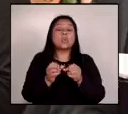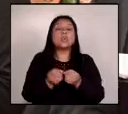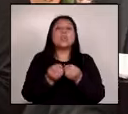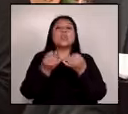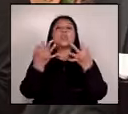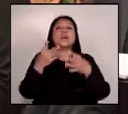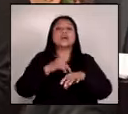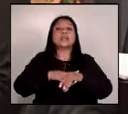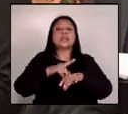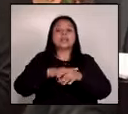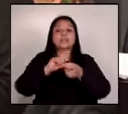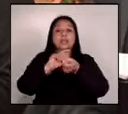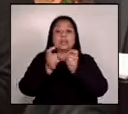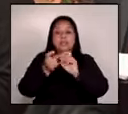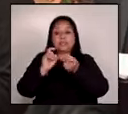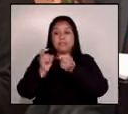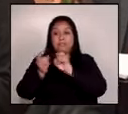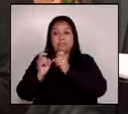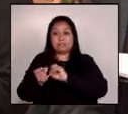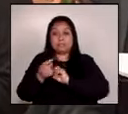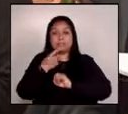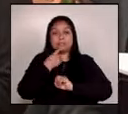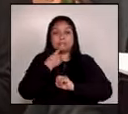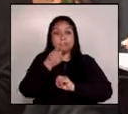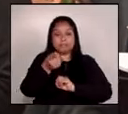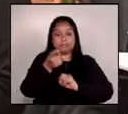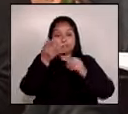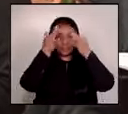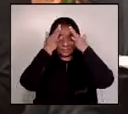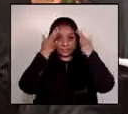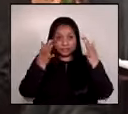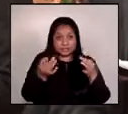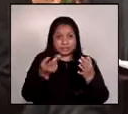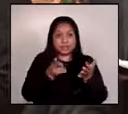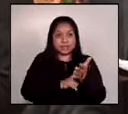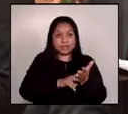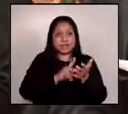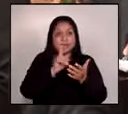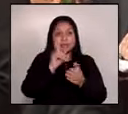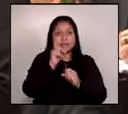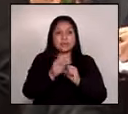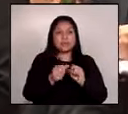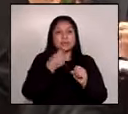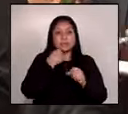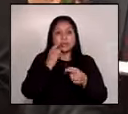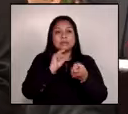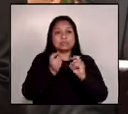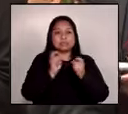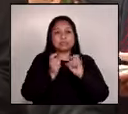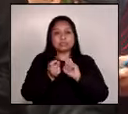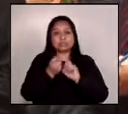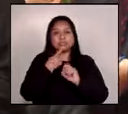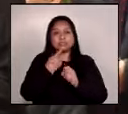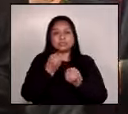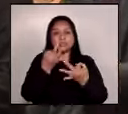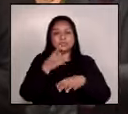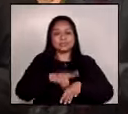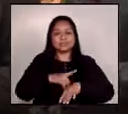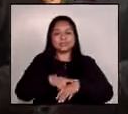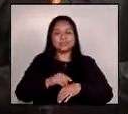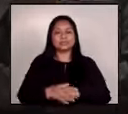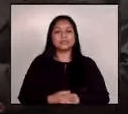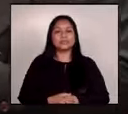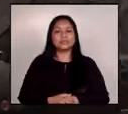consejeros porque en el acuerdo que fue publicado en el diario oficial se establecía que se iba a estar cambiando constantemente gracias Leslie